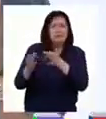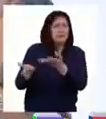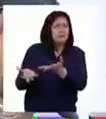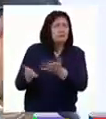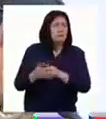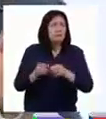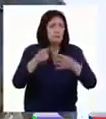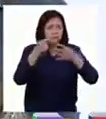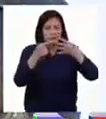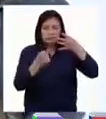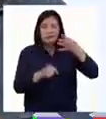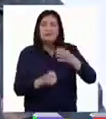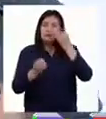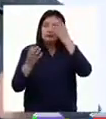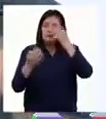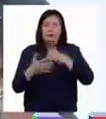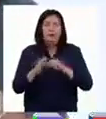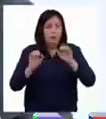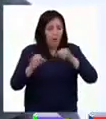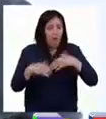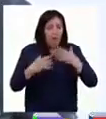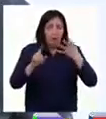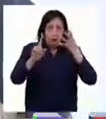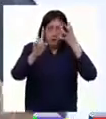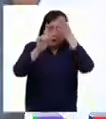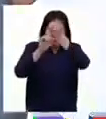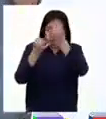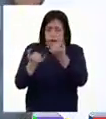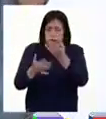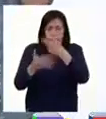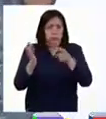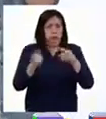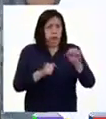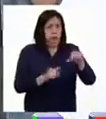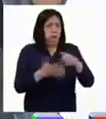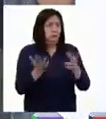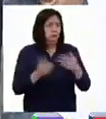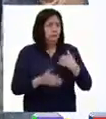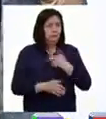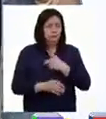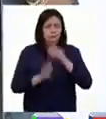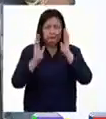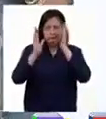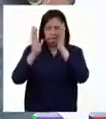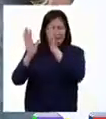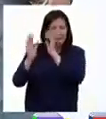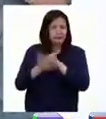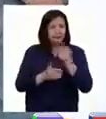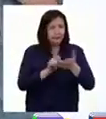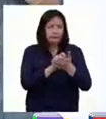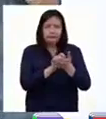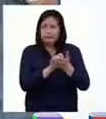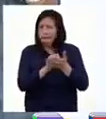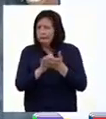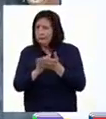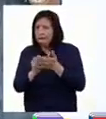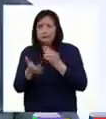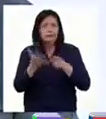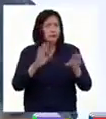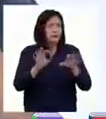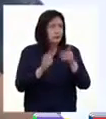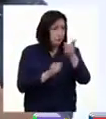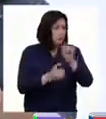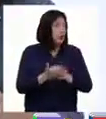Toda esta información nos ayudará a lograr nuestro reto del día, para el que debemos estar muy atentos e ir tomando apuntes de todo lo que